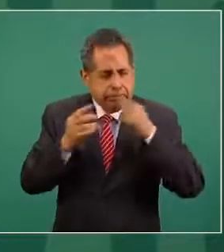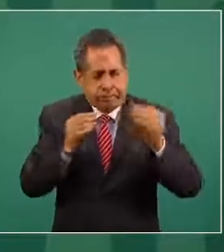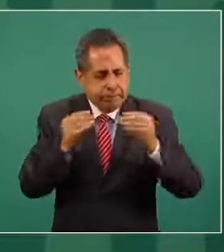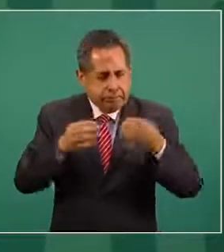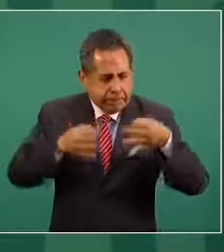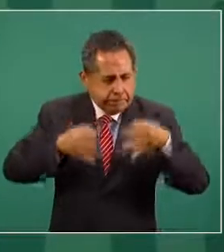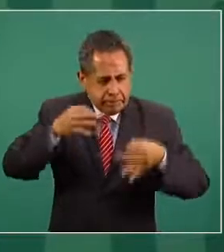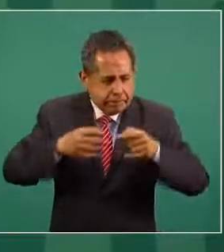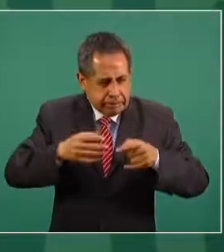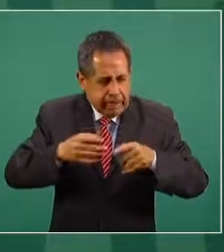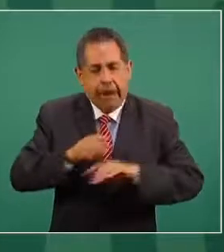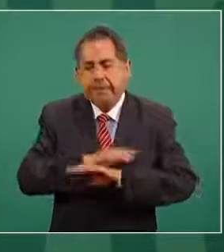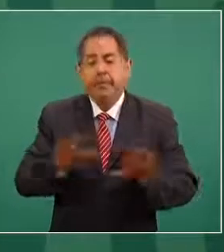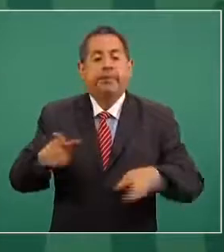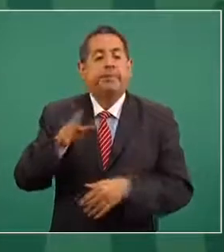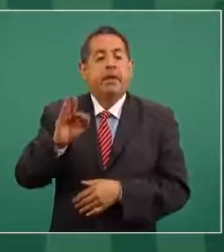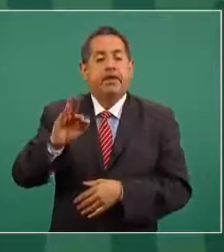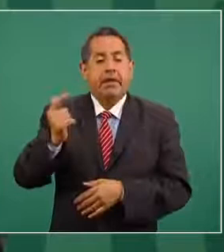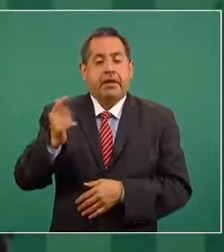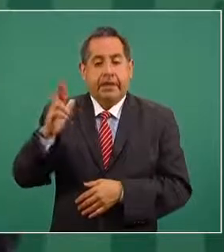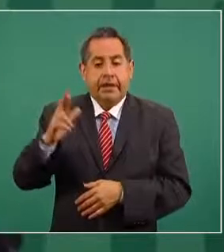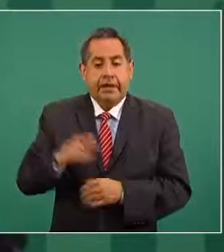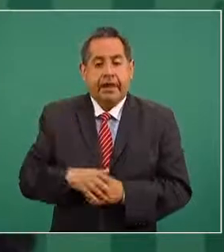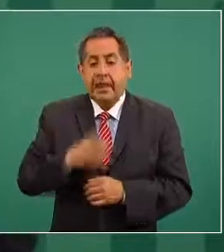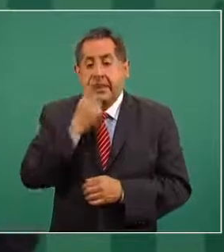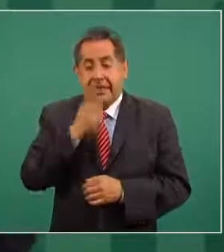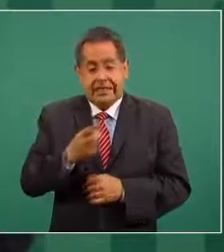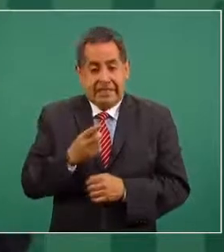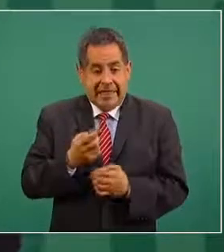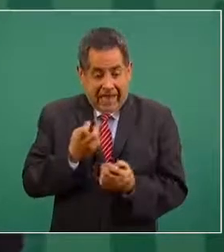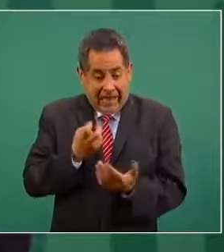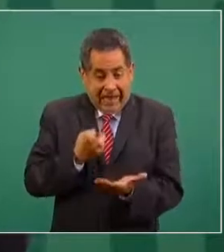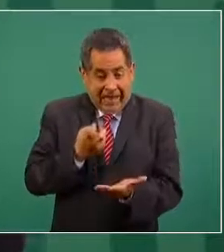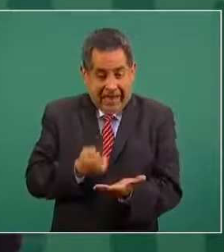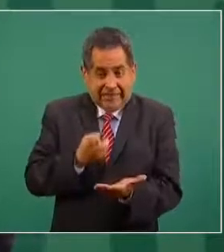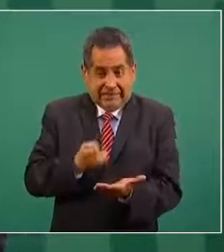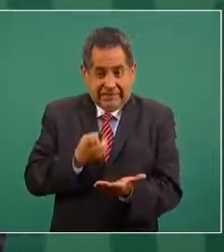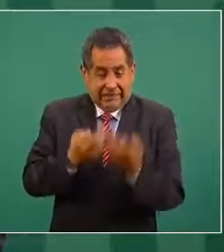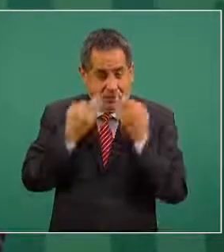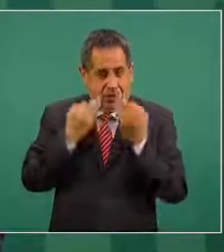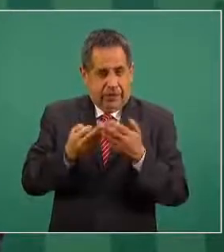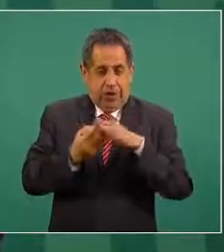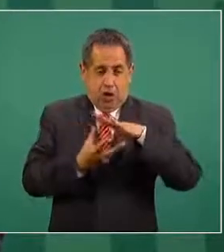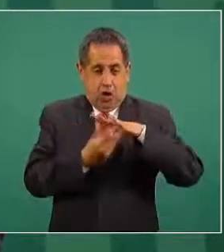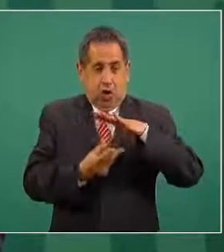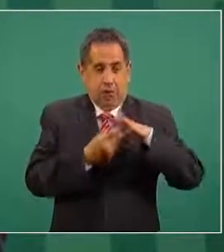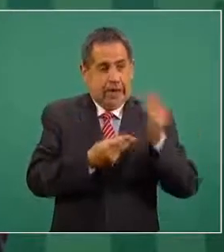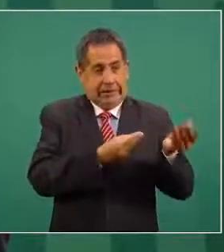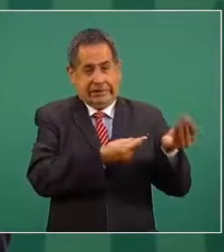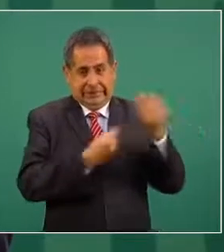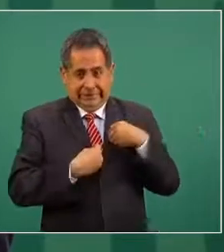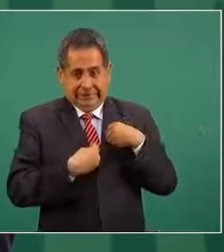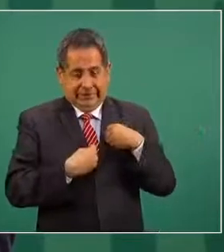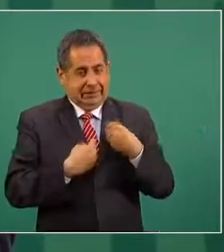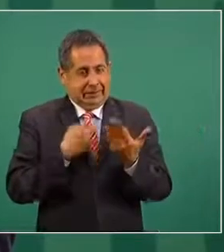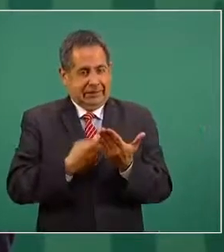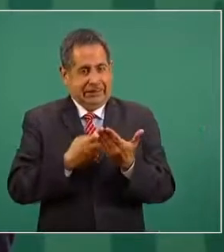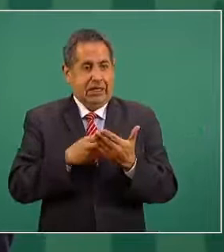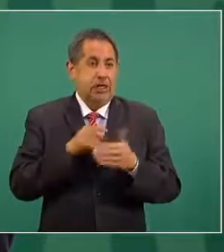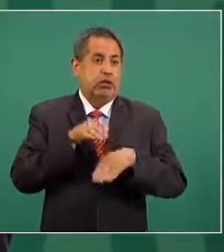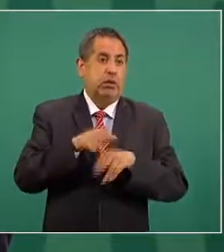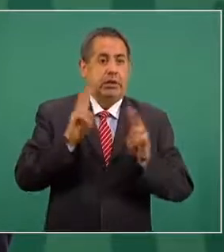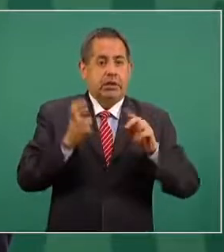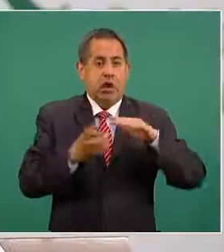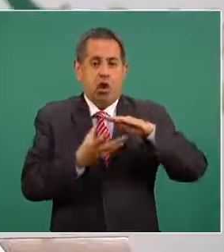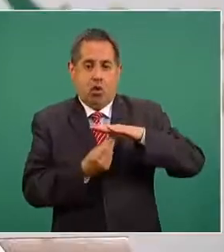saber a todos los mexicanos que de esos testimonios, de esas pruebas, de esos elementos que se mandaron a